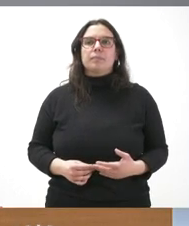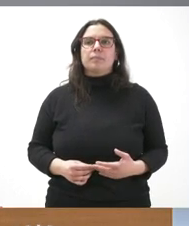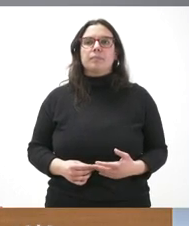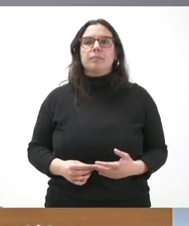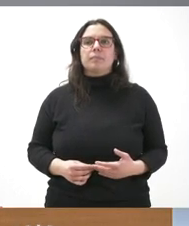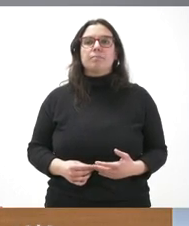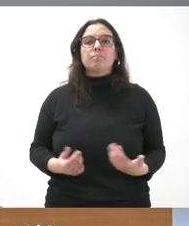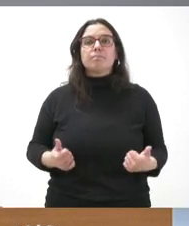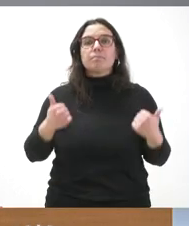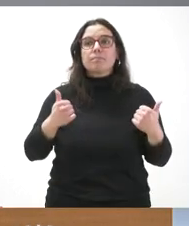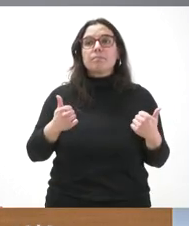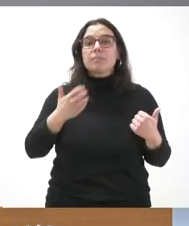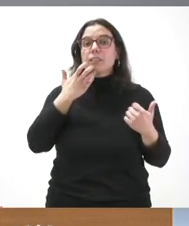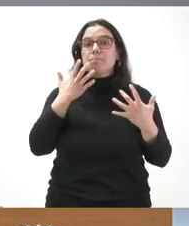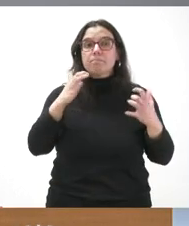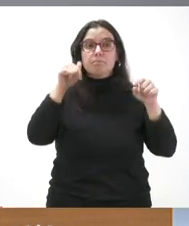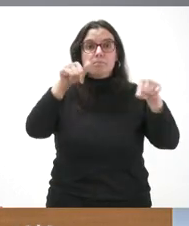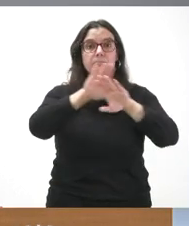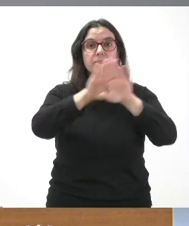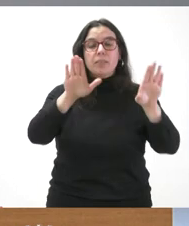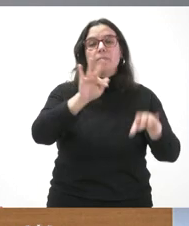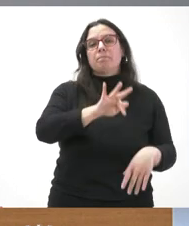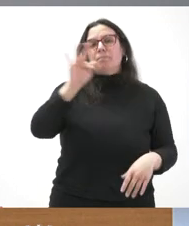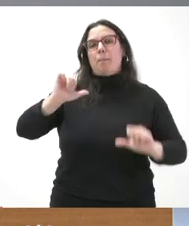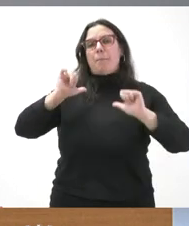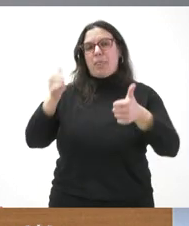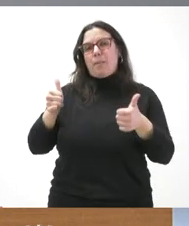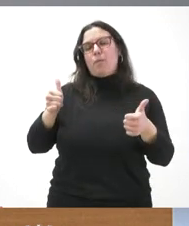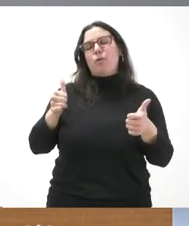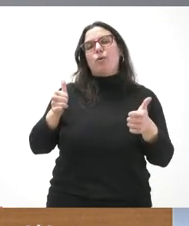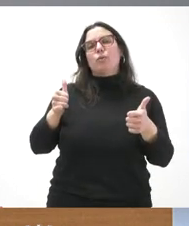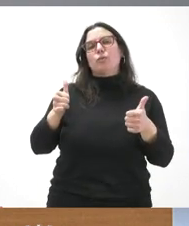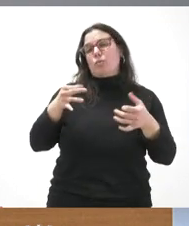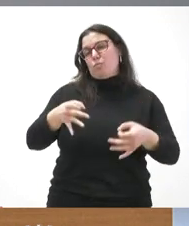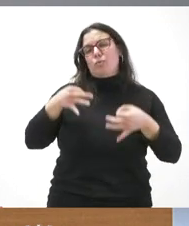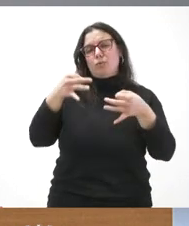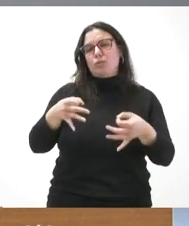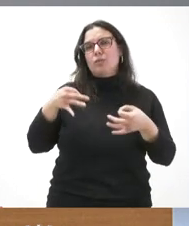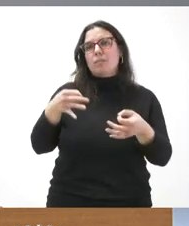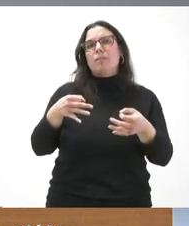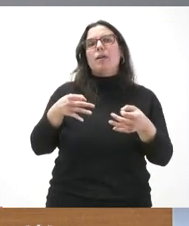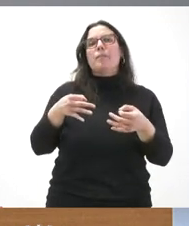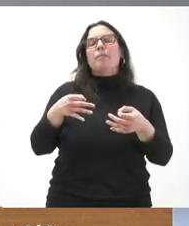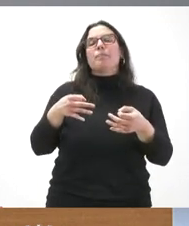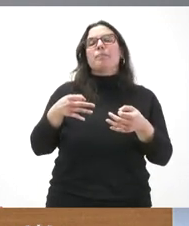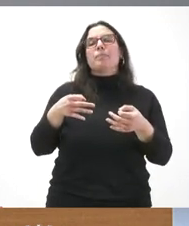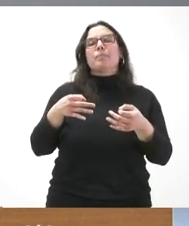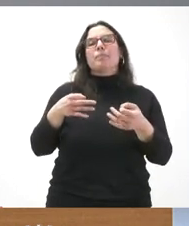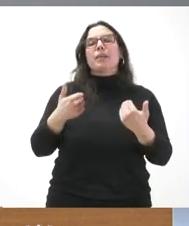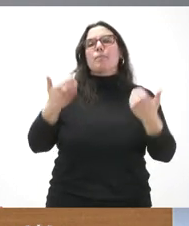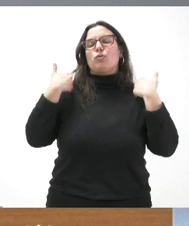¿Alguna otra cuestión? Si no hay más preguntas, abrimos como siempre el turno con los responsables de